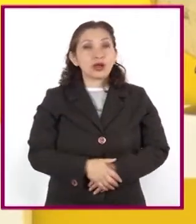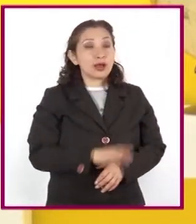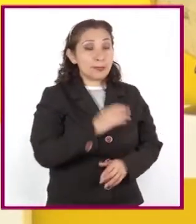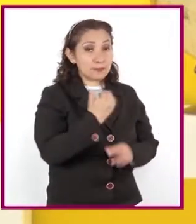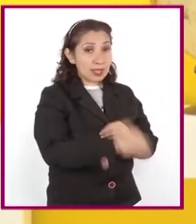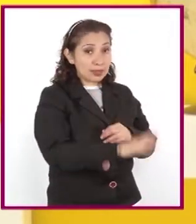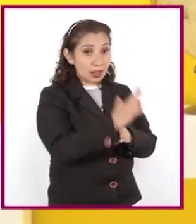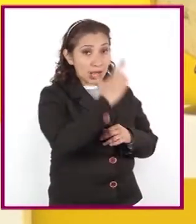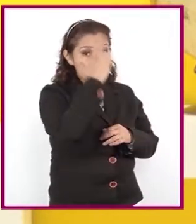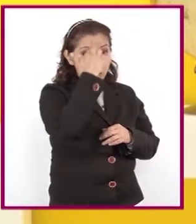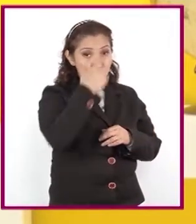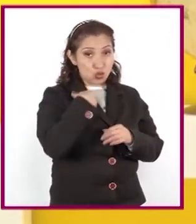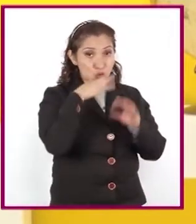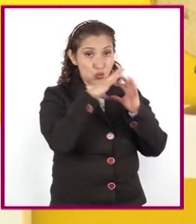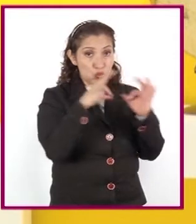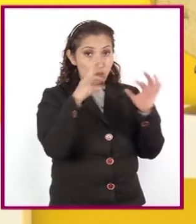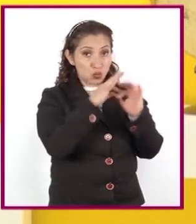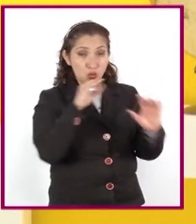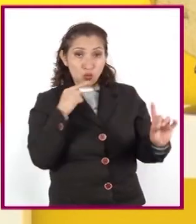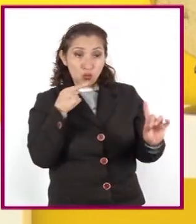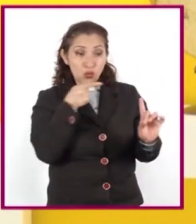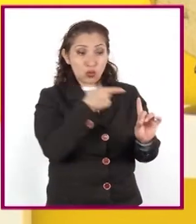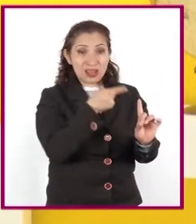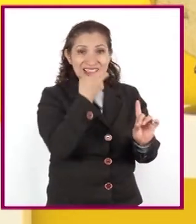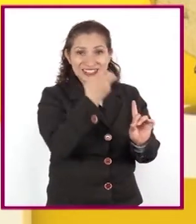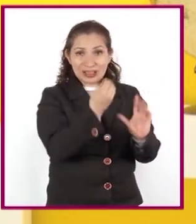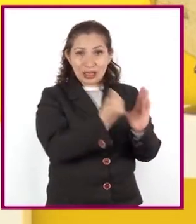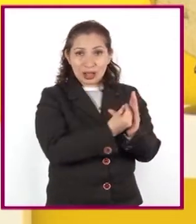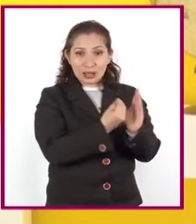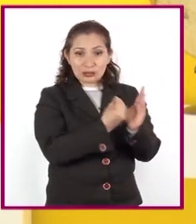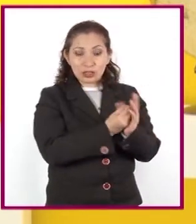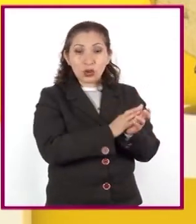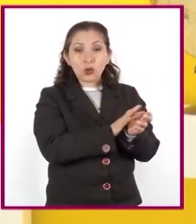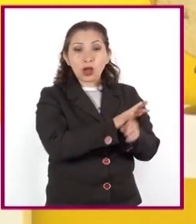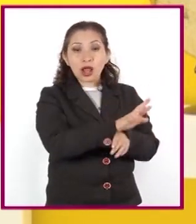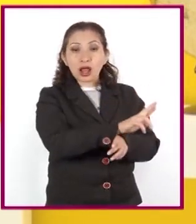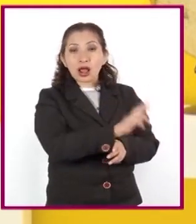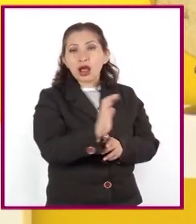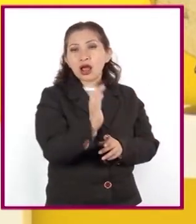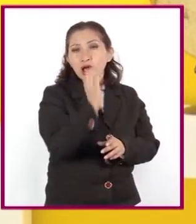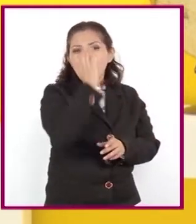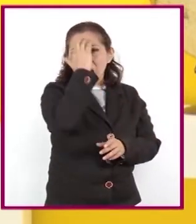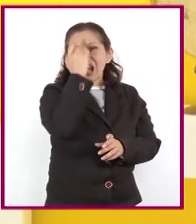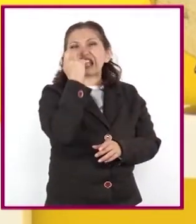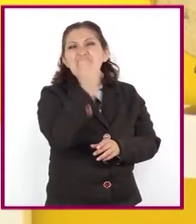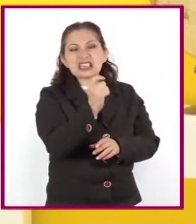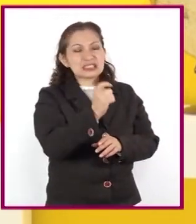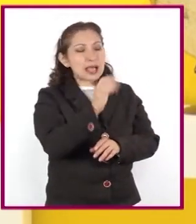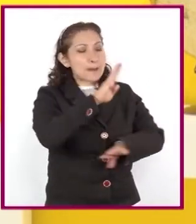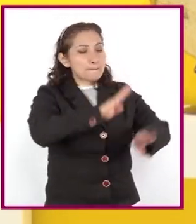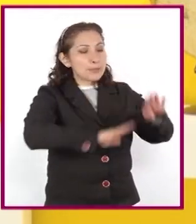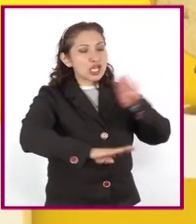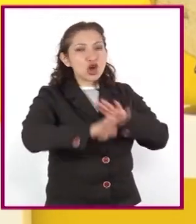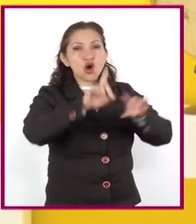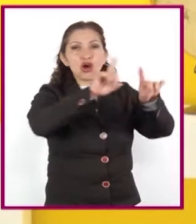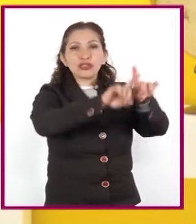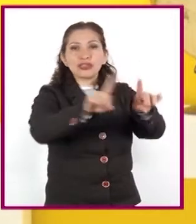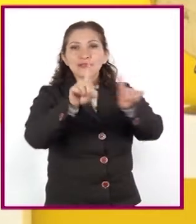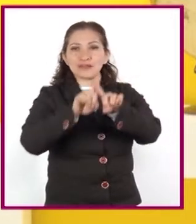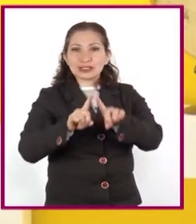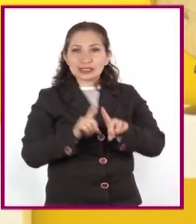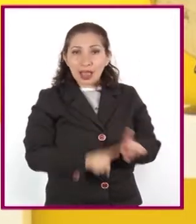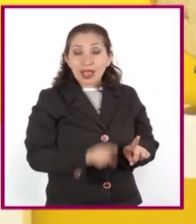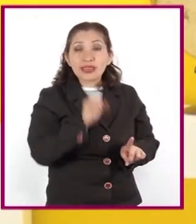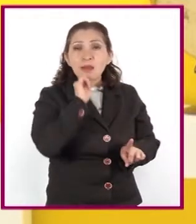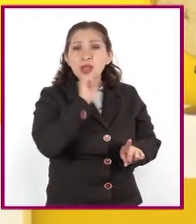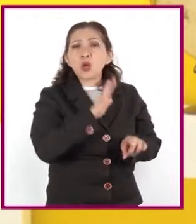recuerdan, les platico que el propósito de esta sesión es reconocer qué es la biodiversidad, así como